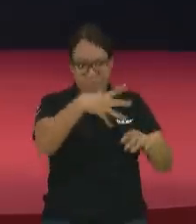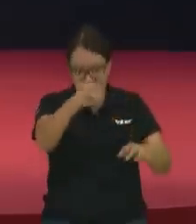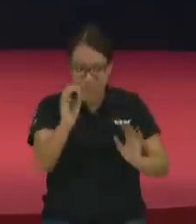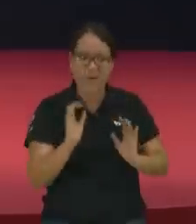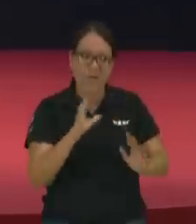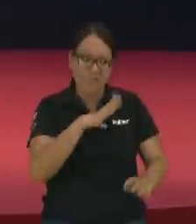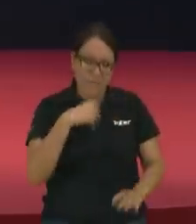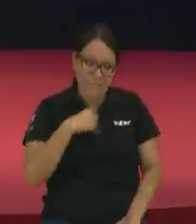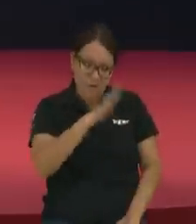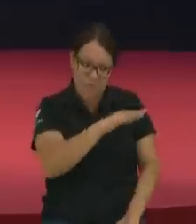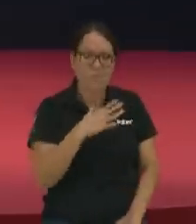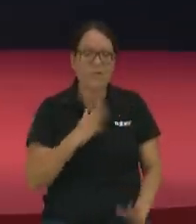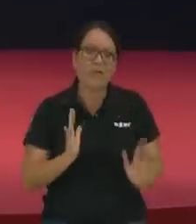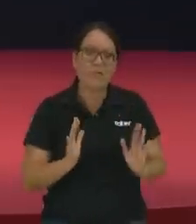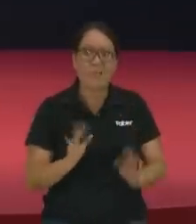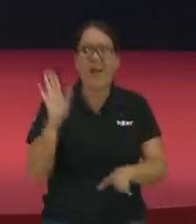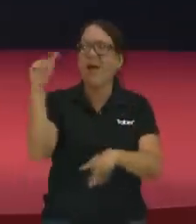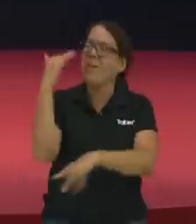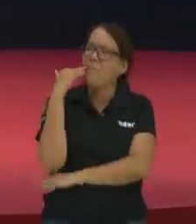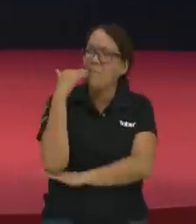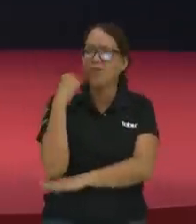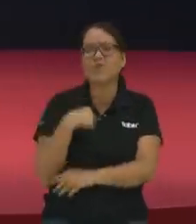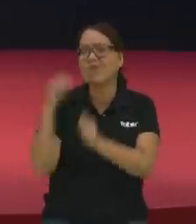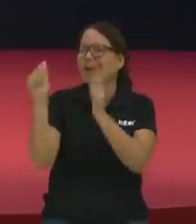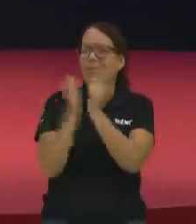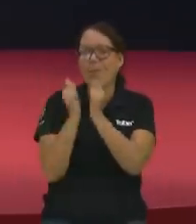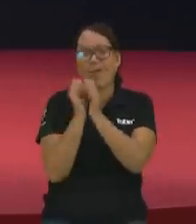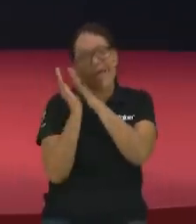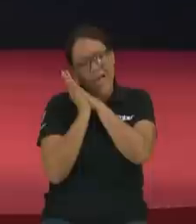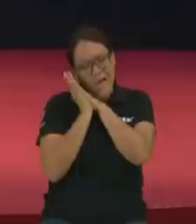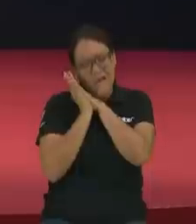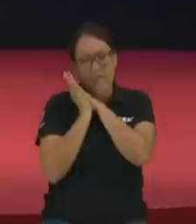su propio catre. Ay mami, es que yo contigo quiero dormir.